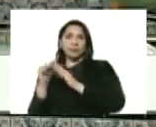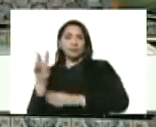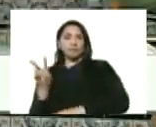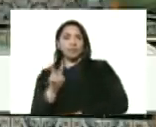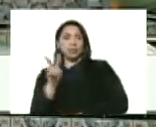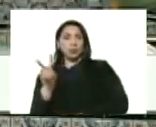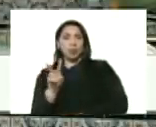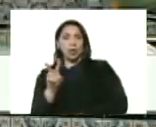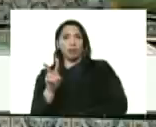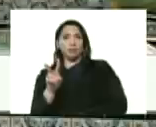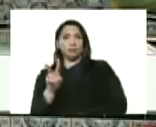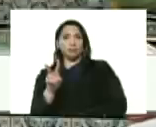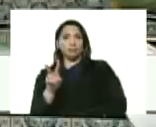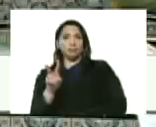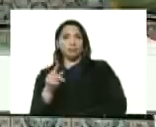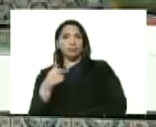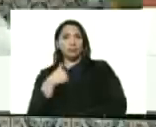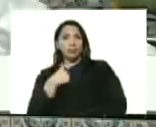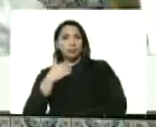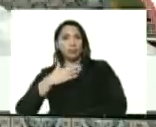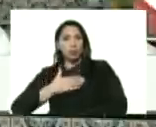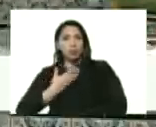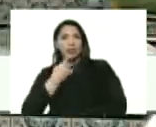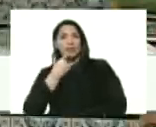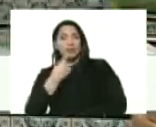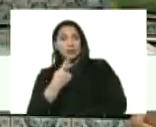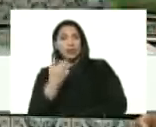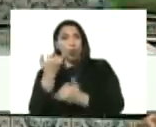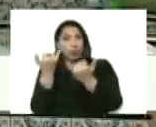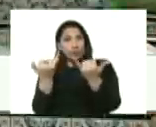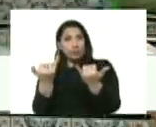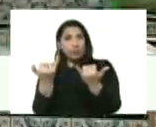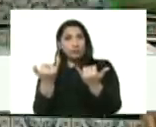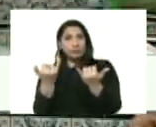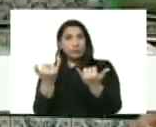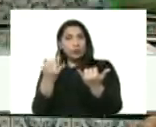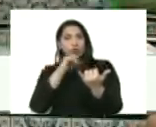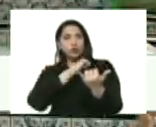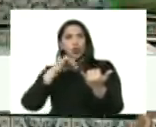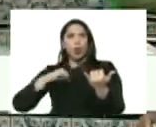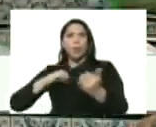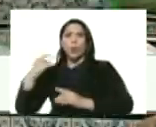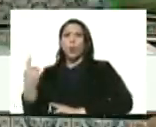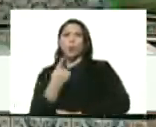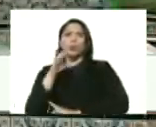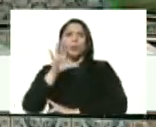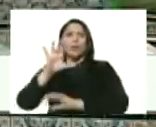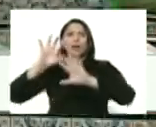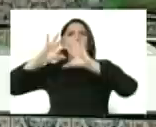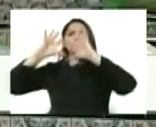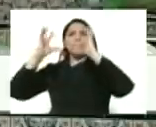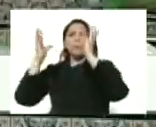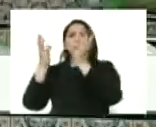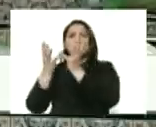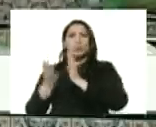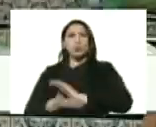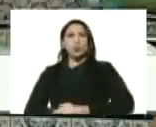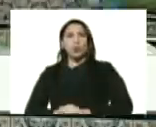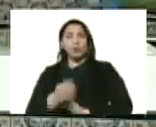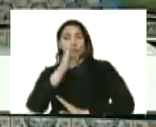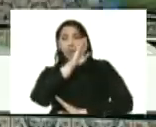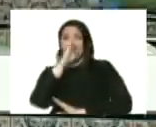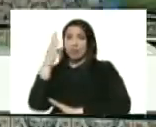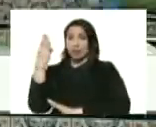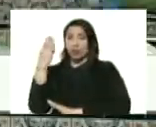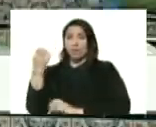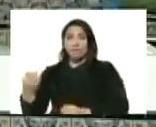yo podría decirle a esta altura hoy somos el único país del mundo que en medio de